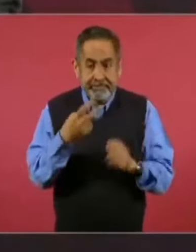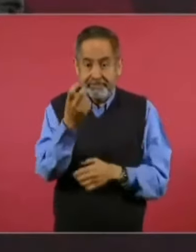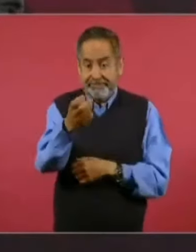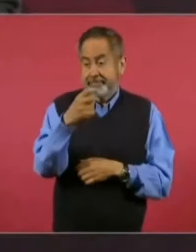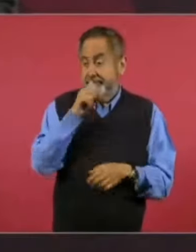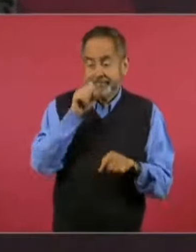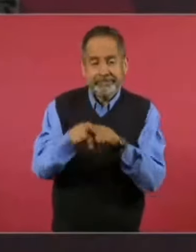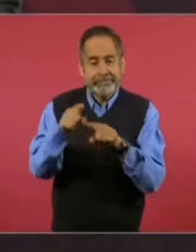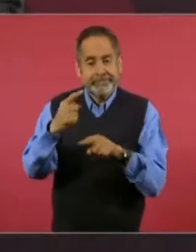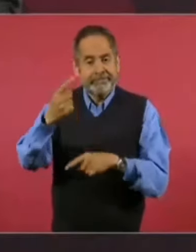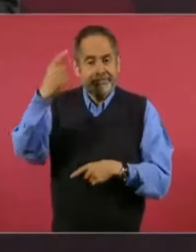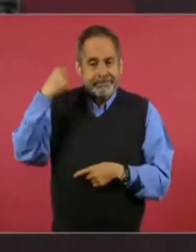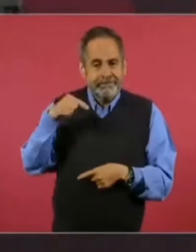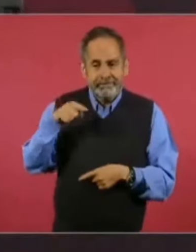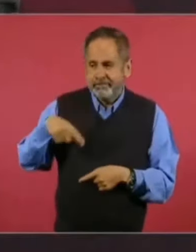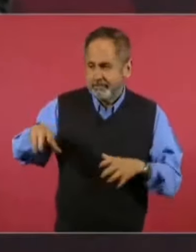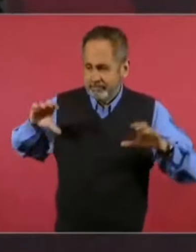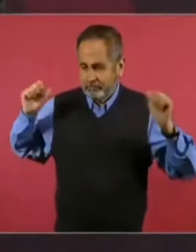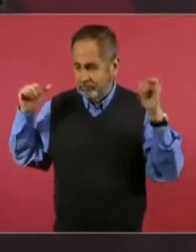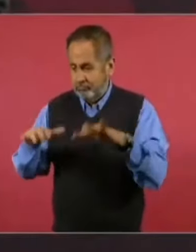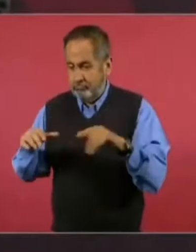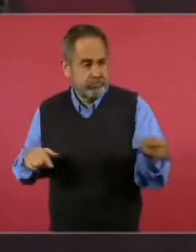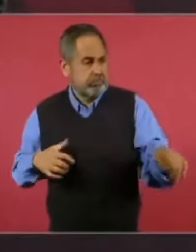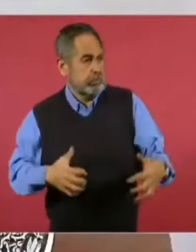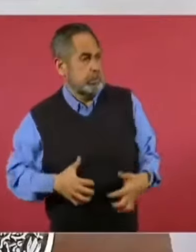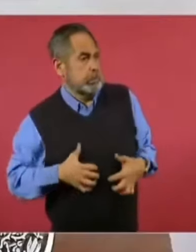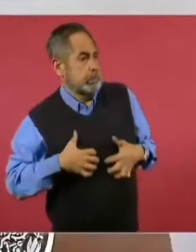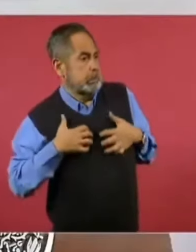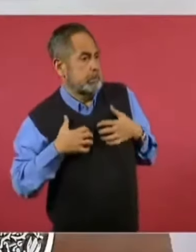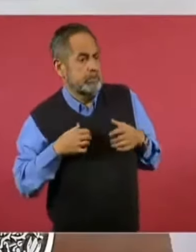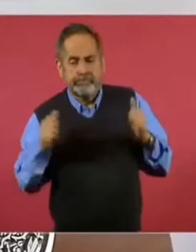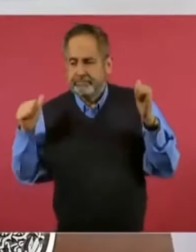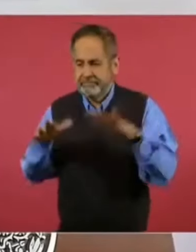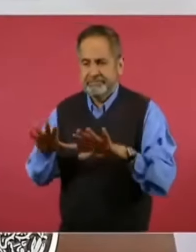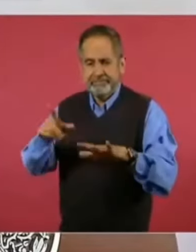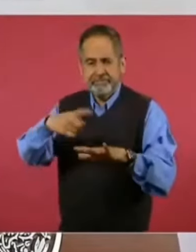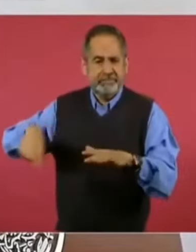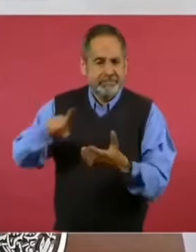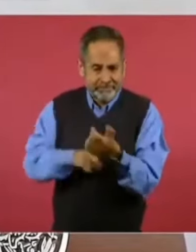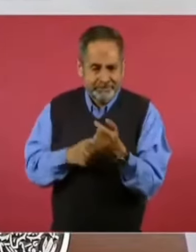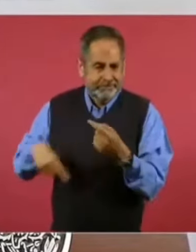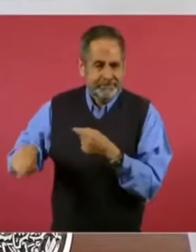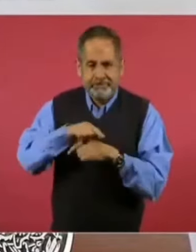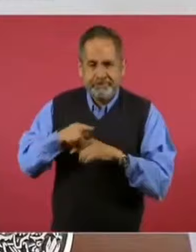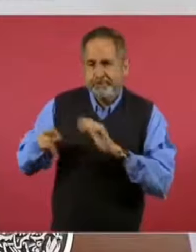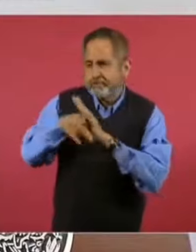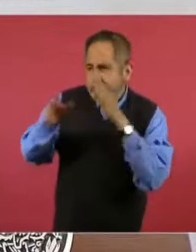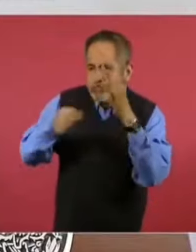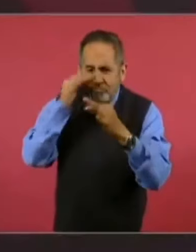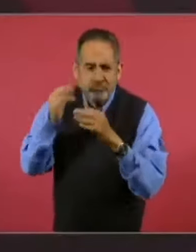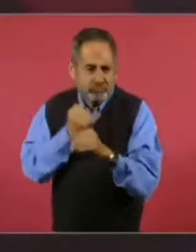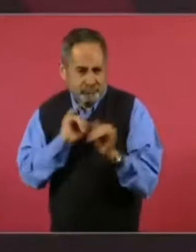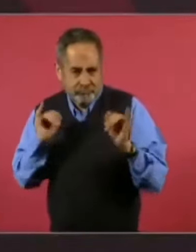les dio tanto coraje a los periodistas convencionales fue muy bueno,